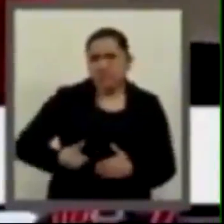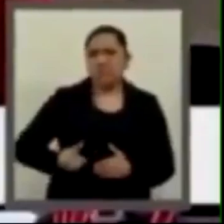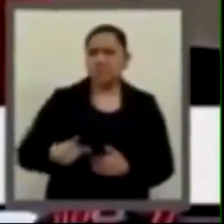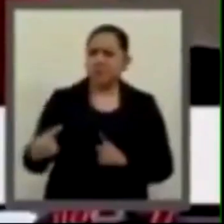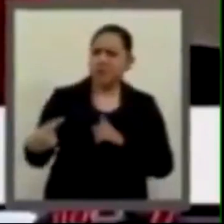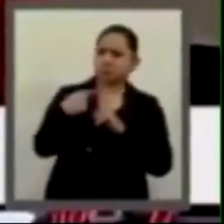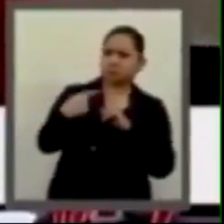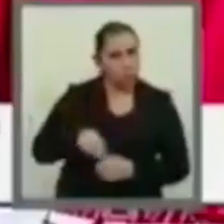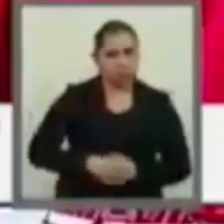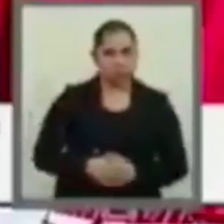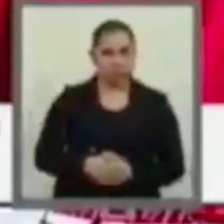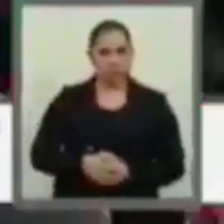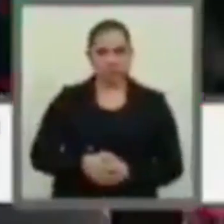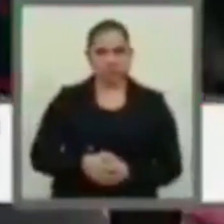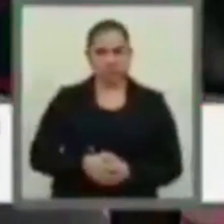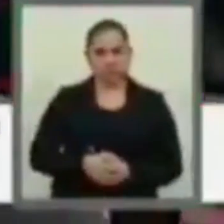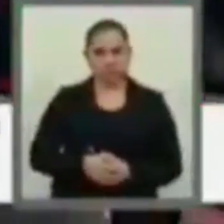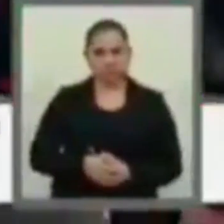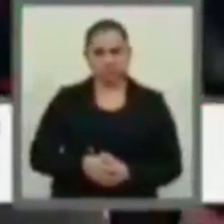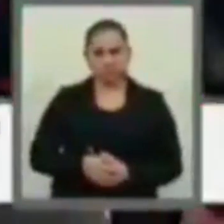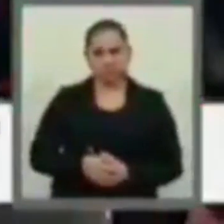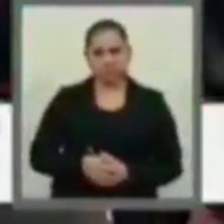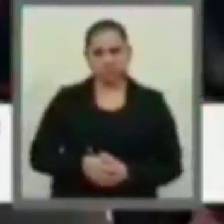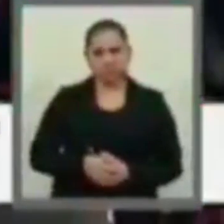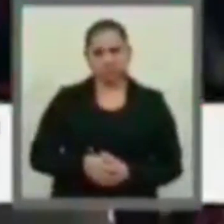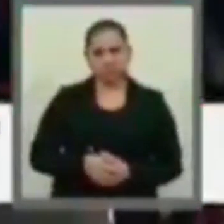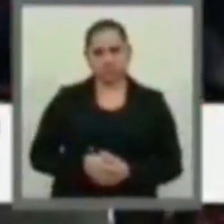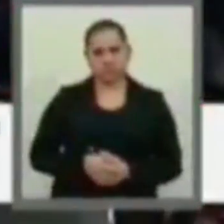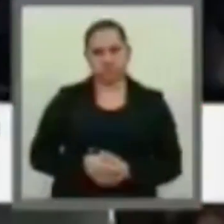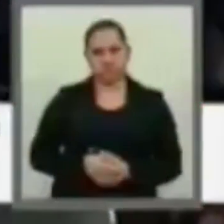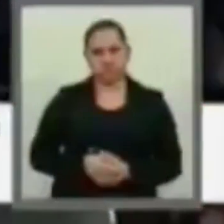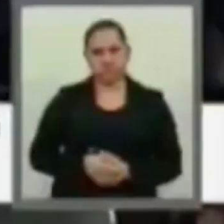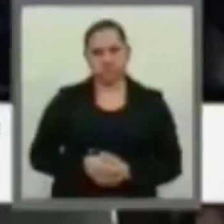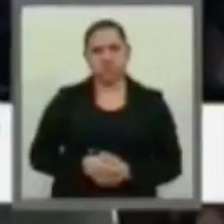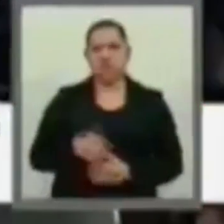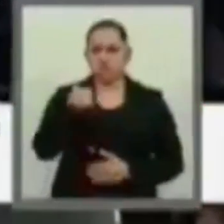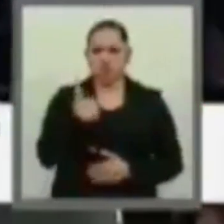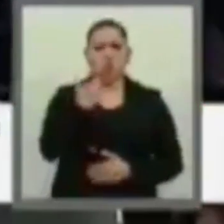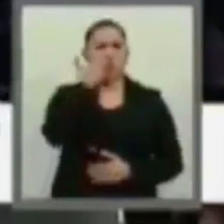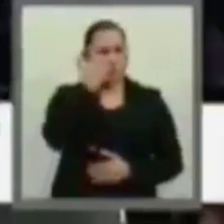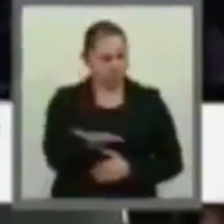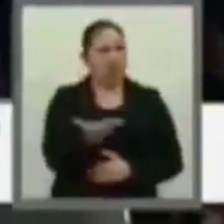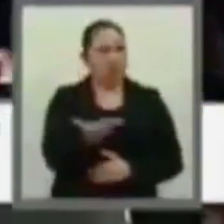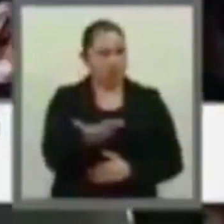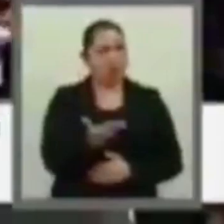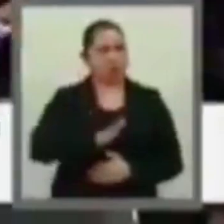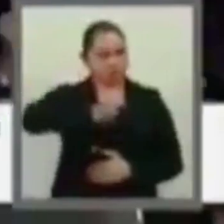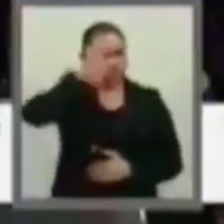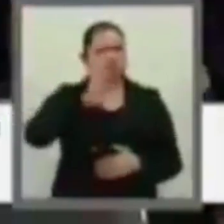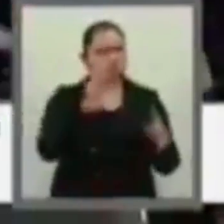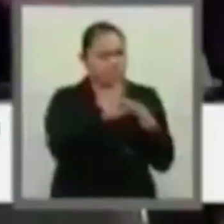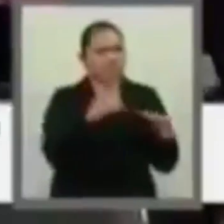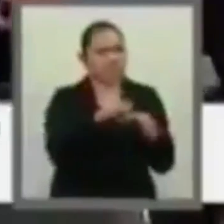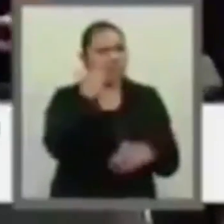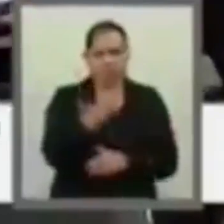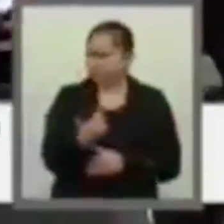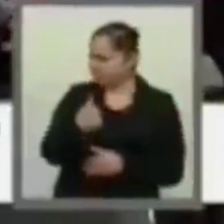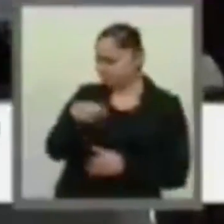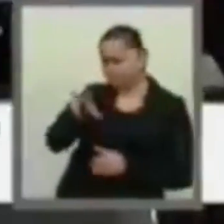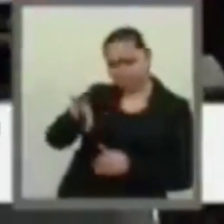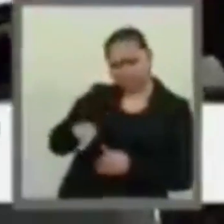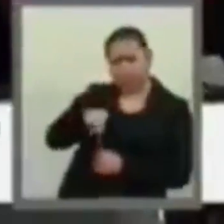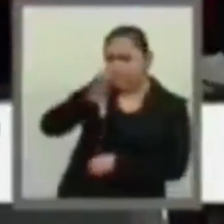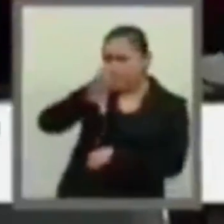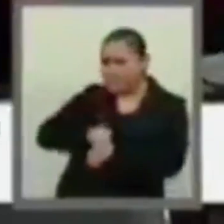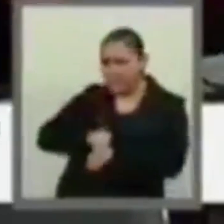otra vez el uso de la voz. ¿Usted está bien con el tipo de uso de la palabra? No, no se lo permito porque